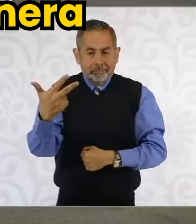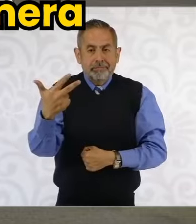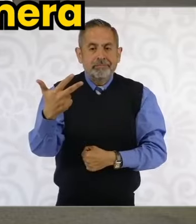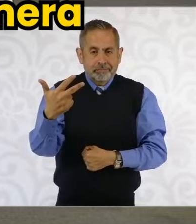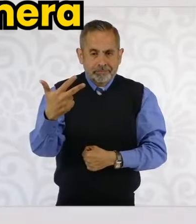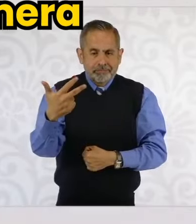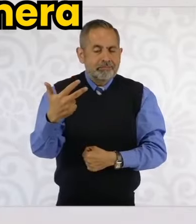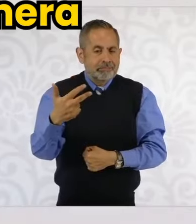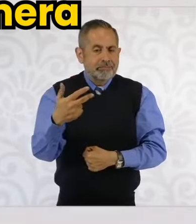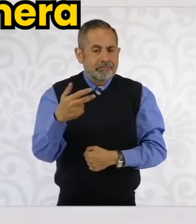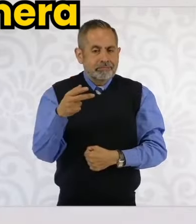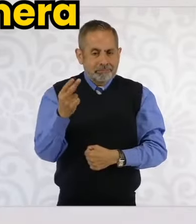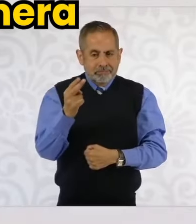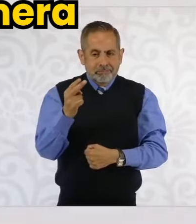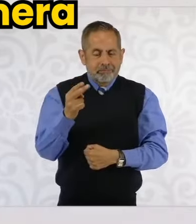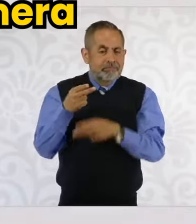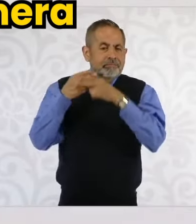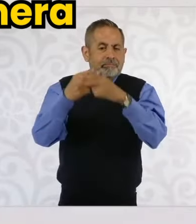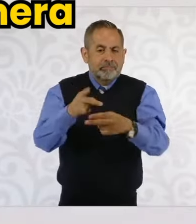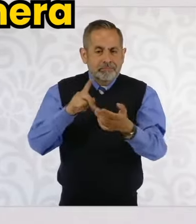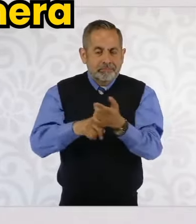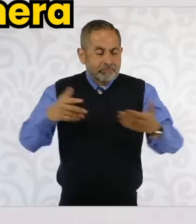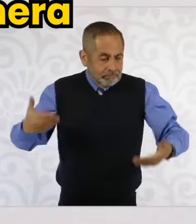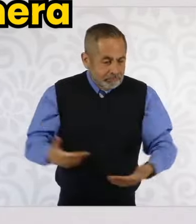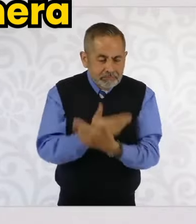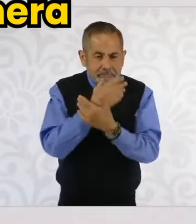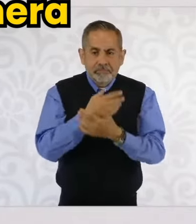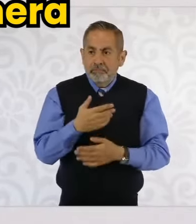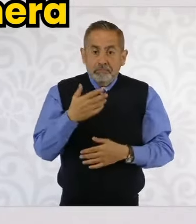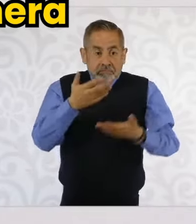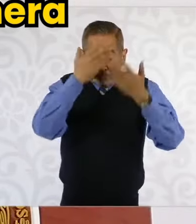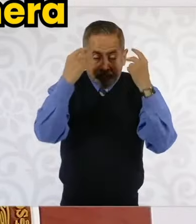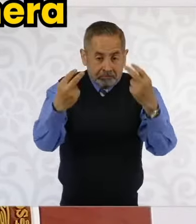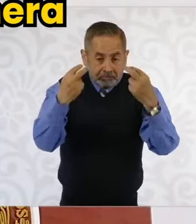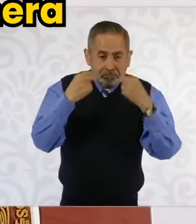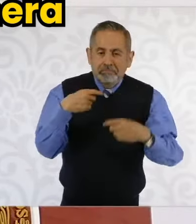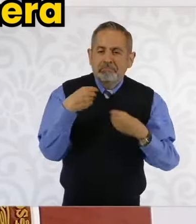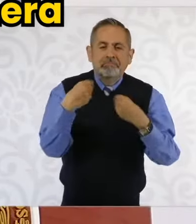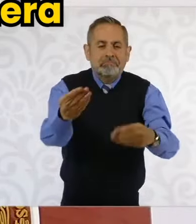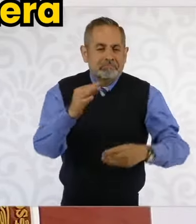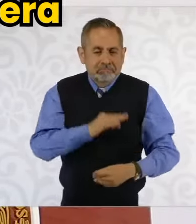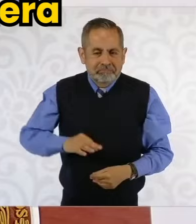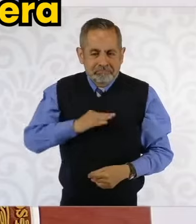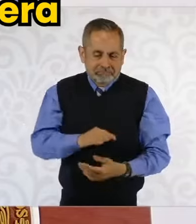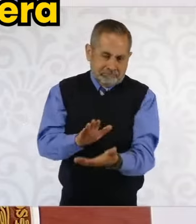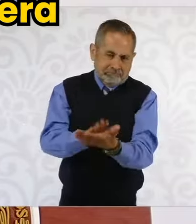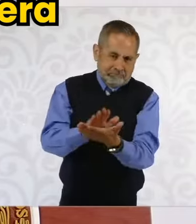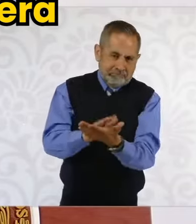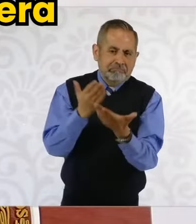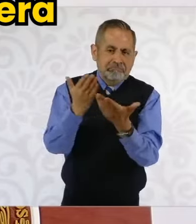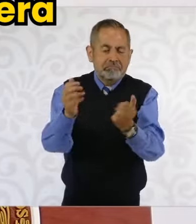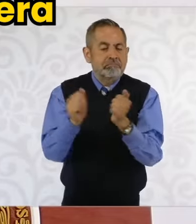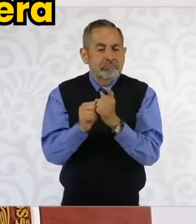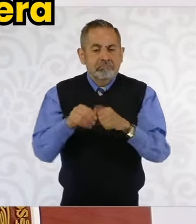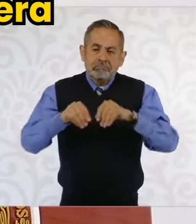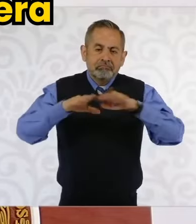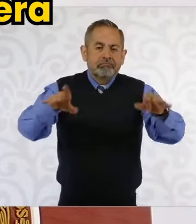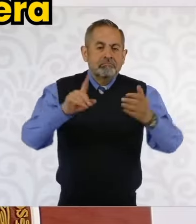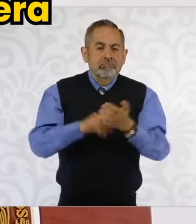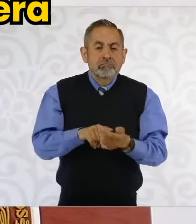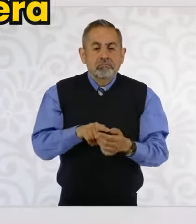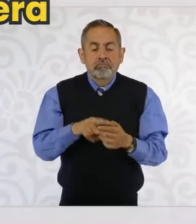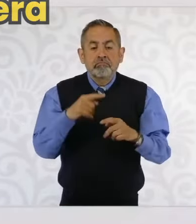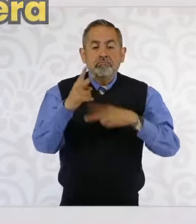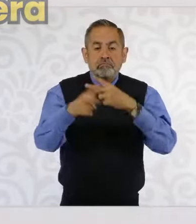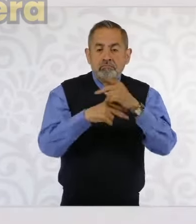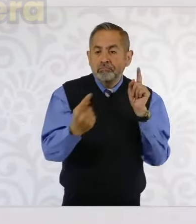Vamos a enviarle una felicitación, no sé si nos escuche, a través de quien vaya a